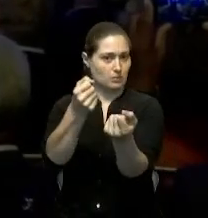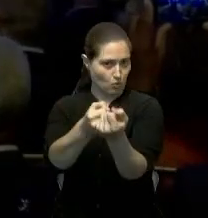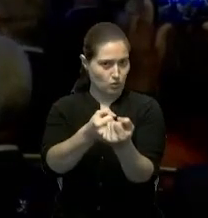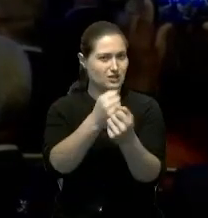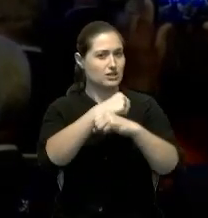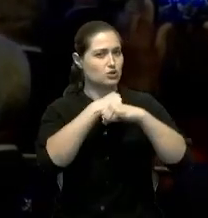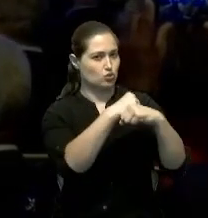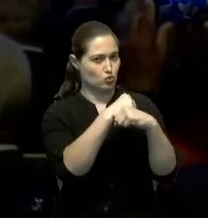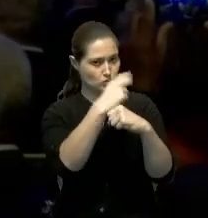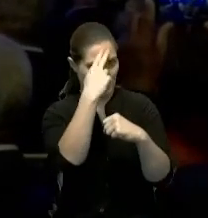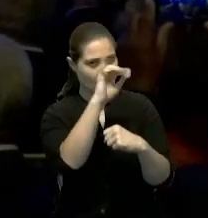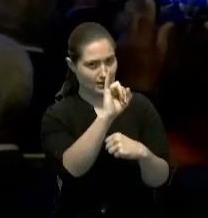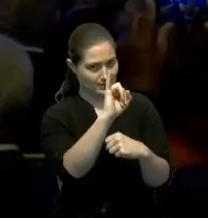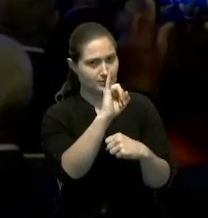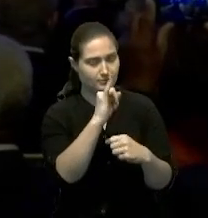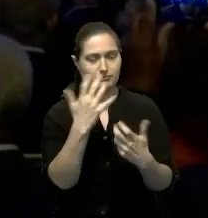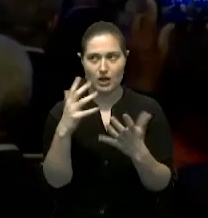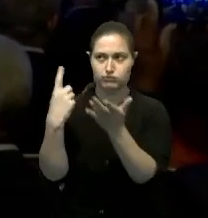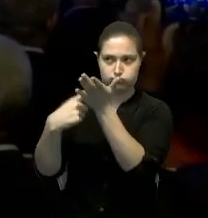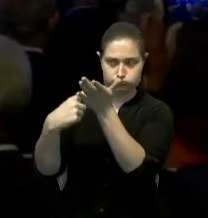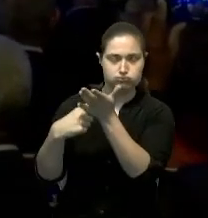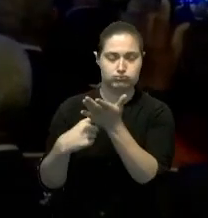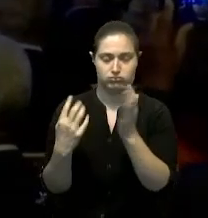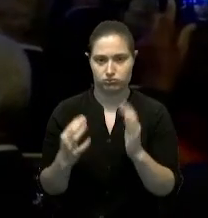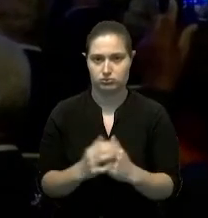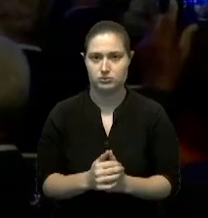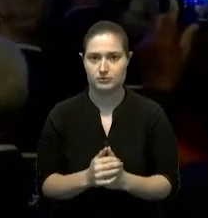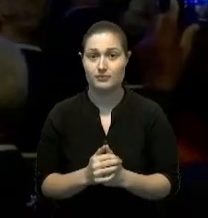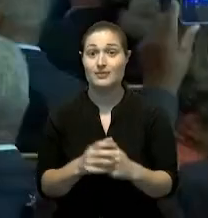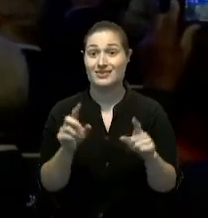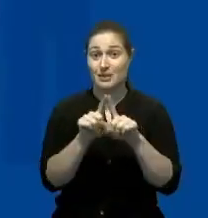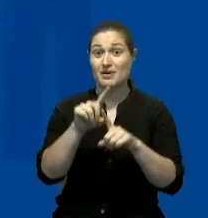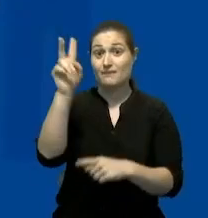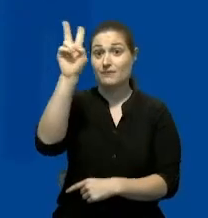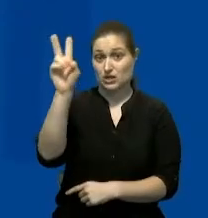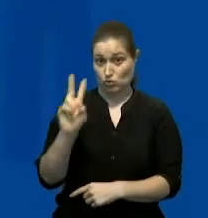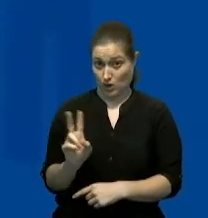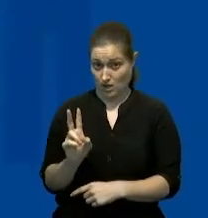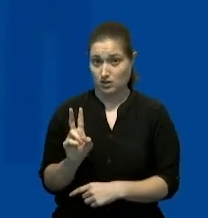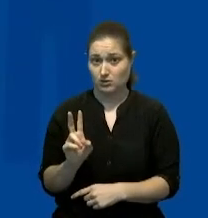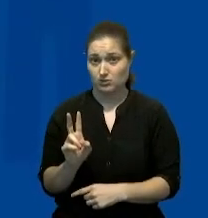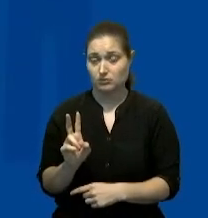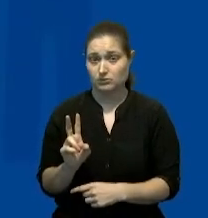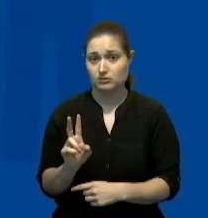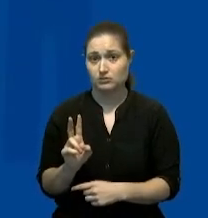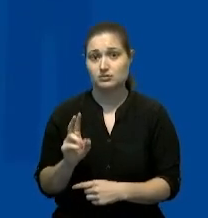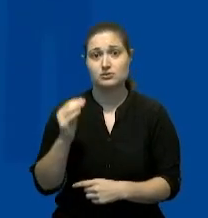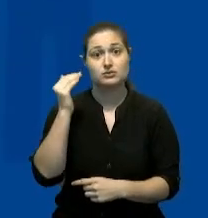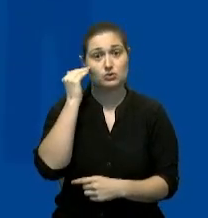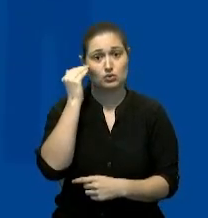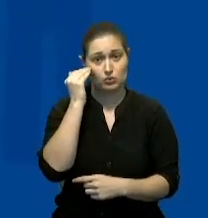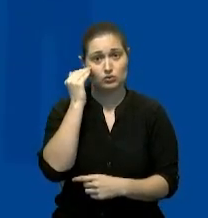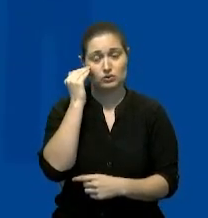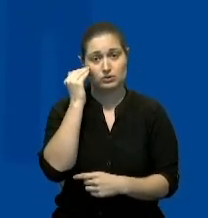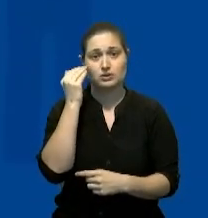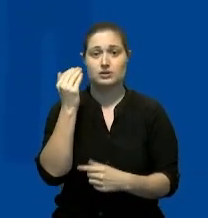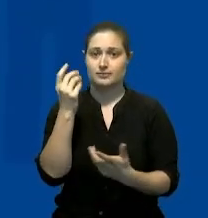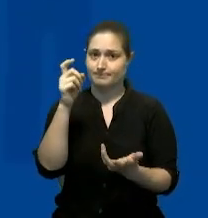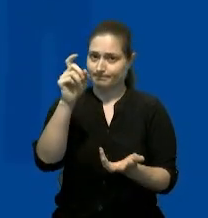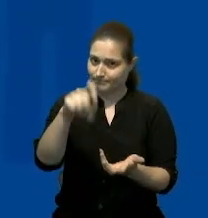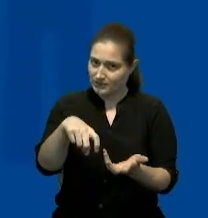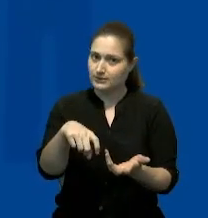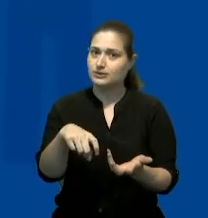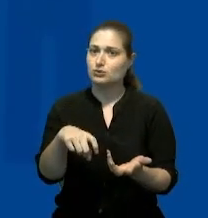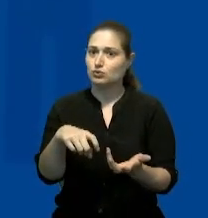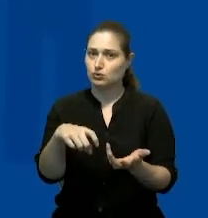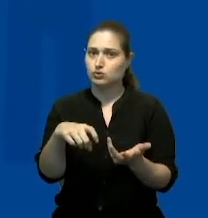Haití. También nuestra posición frente a la situación de Venezuela que es una adopción de una postura firme en el fortalecimiento de